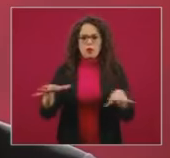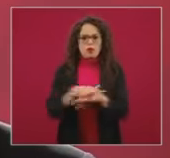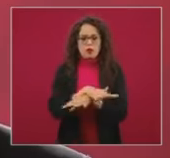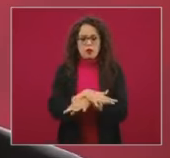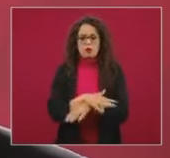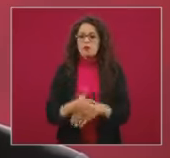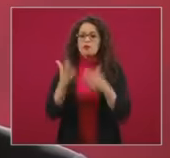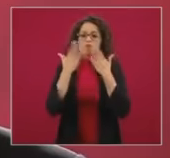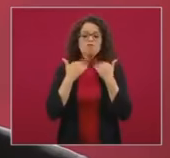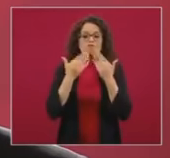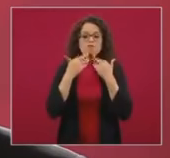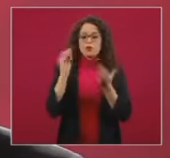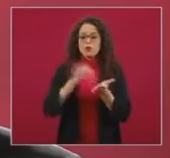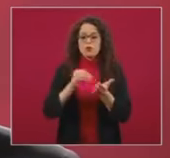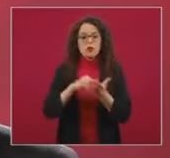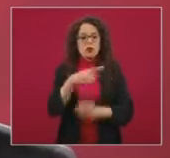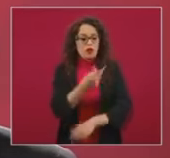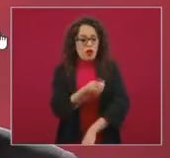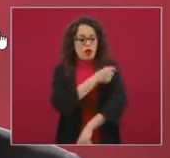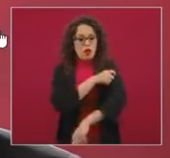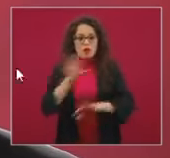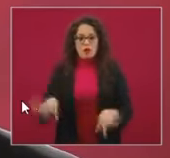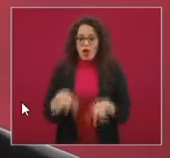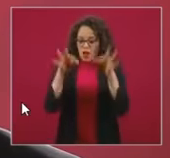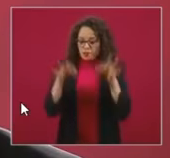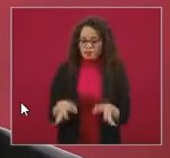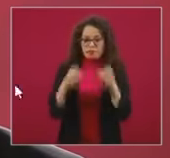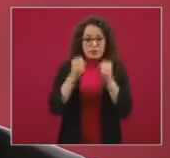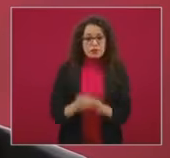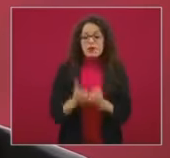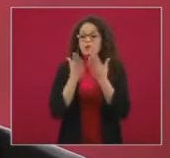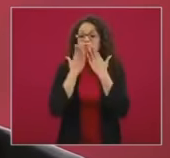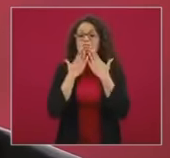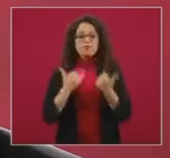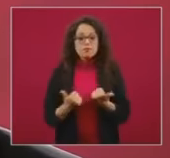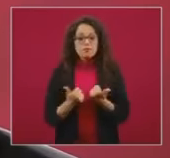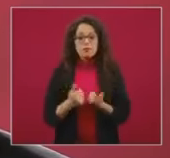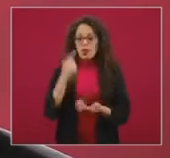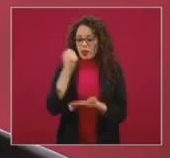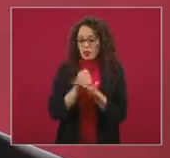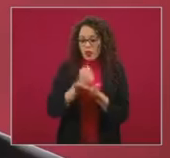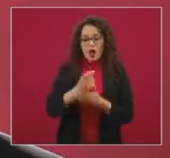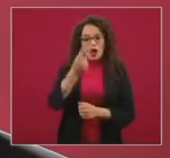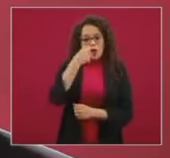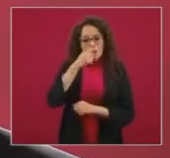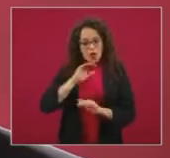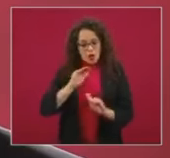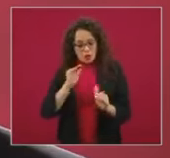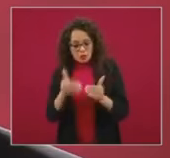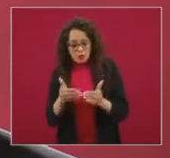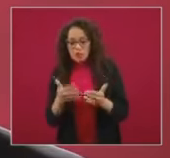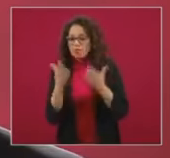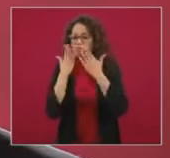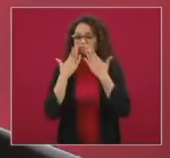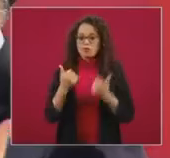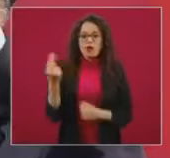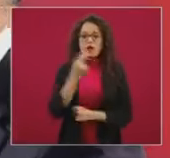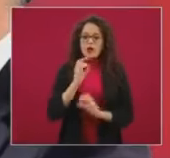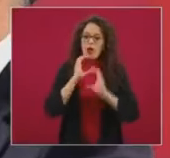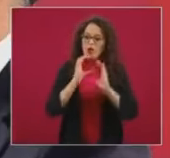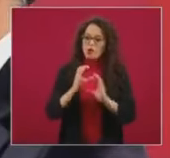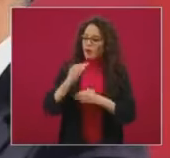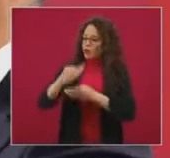una vacuna eficaz y segura sigue sin existir tratamientos específicos de modo que hay que cuidarnos unos a otros